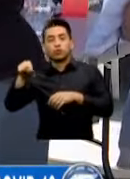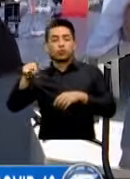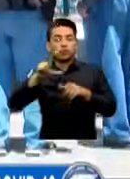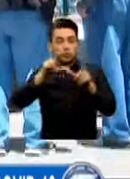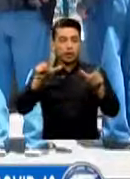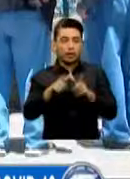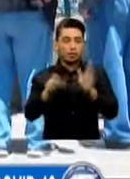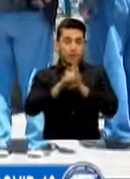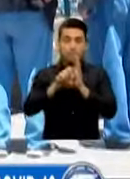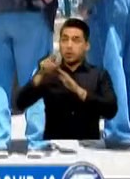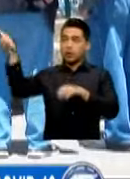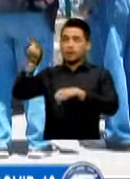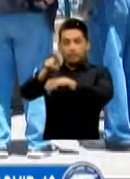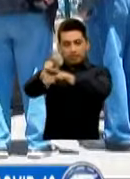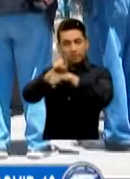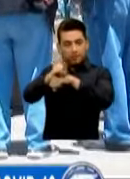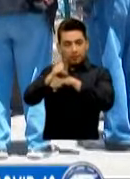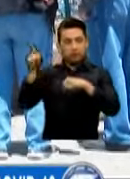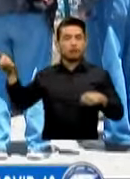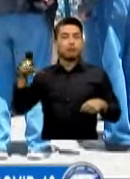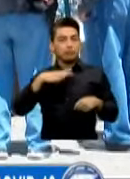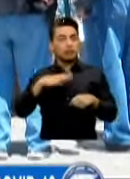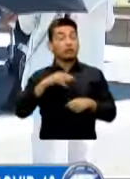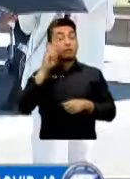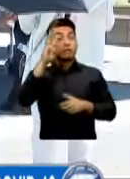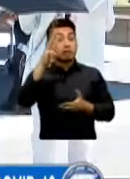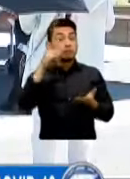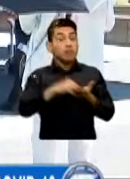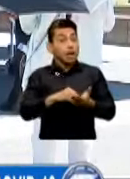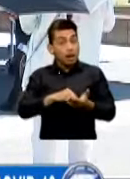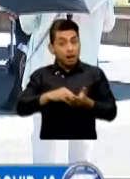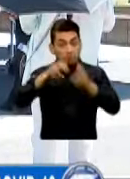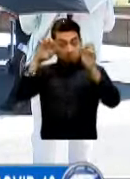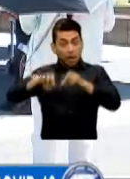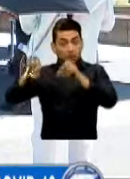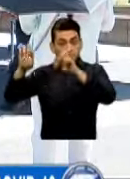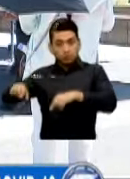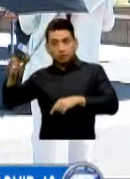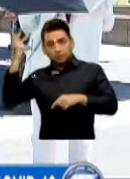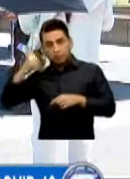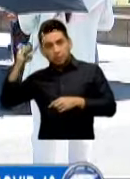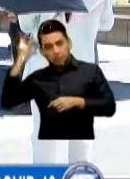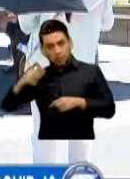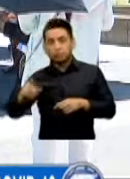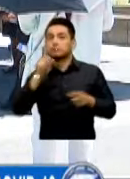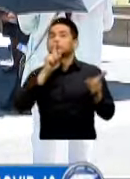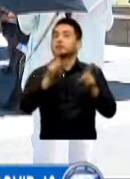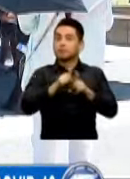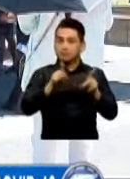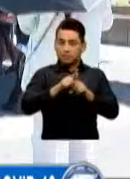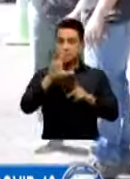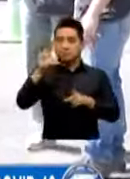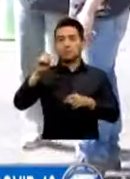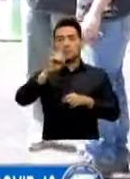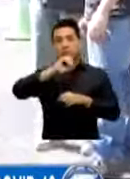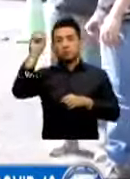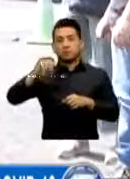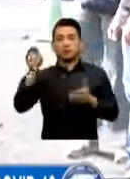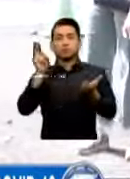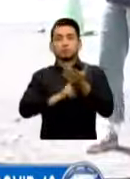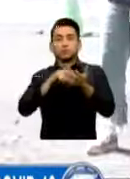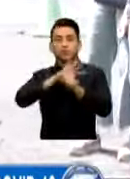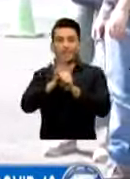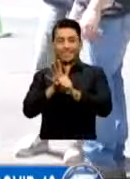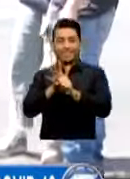en el Campo Marte Reciben a más de 3.000 personas diarias Reportando también un 50% de positividad De